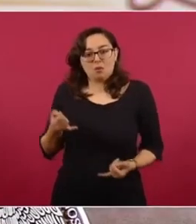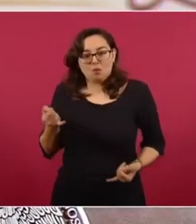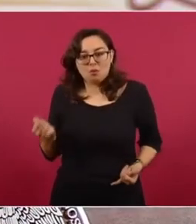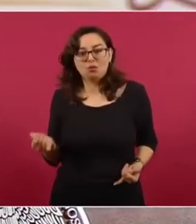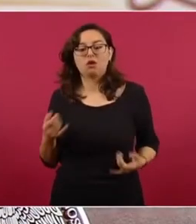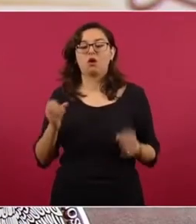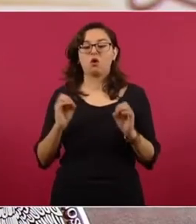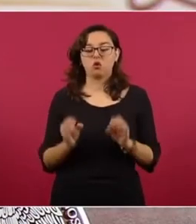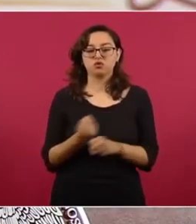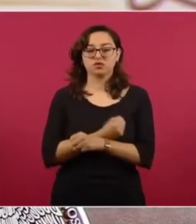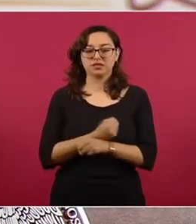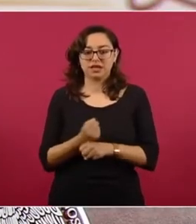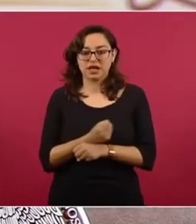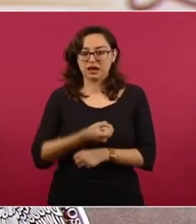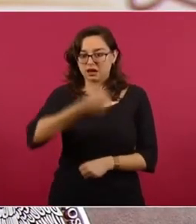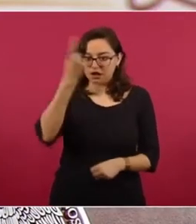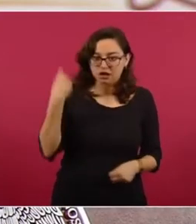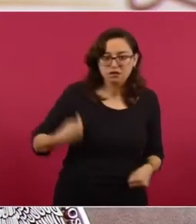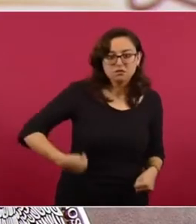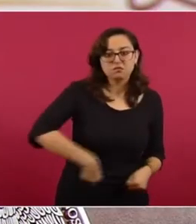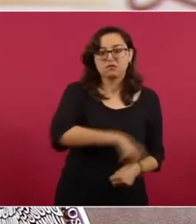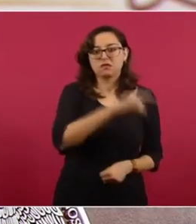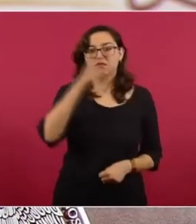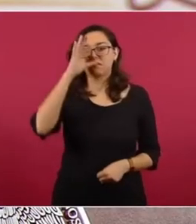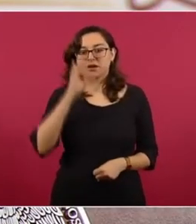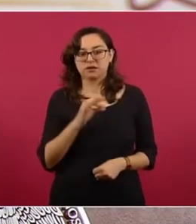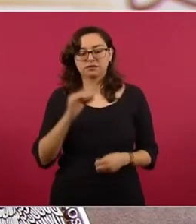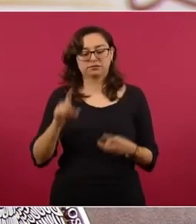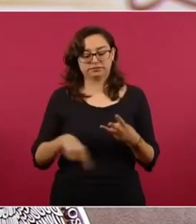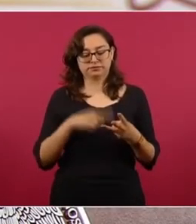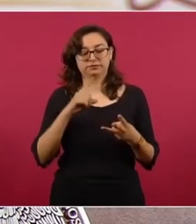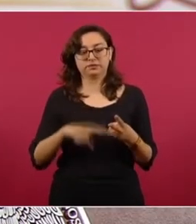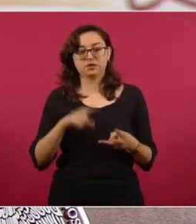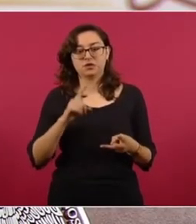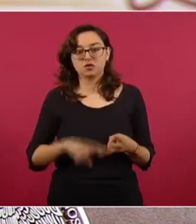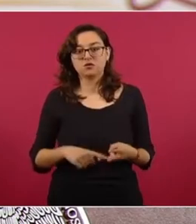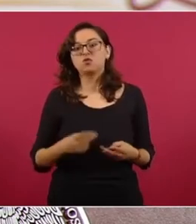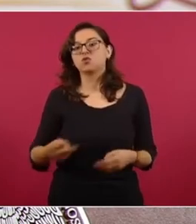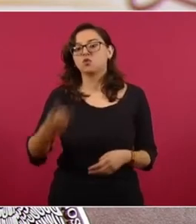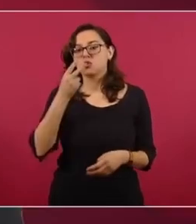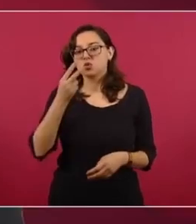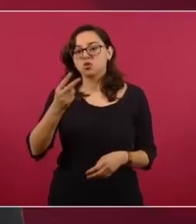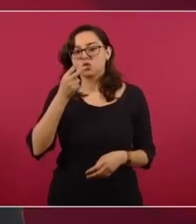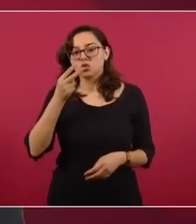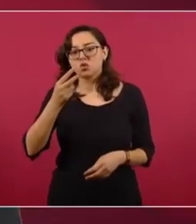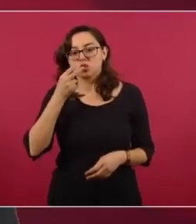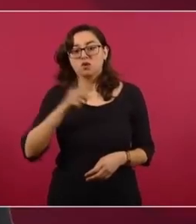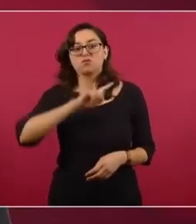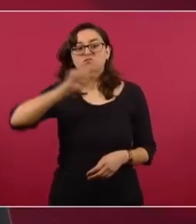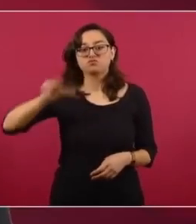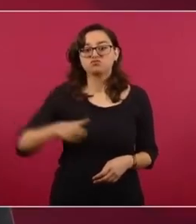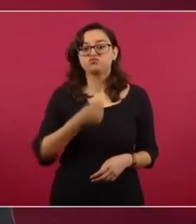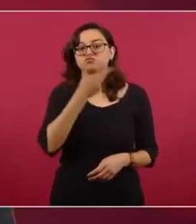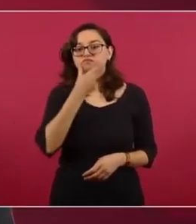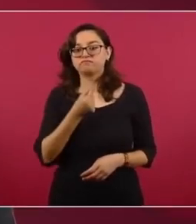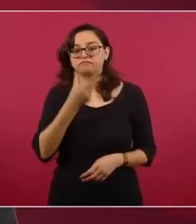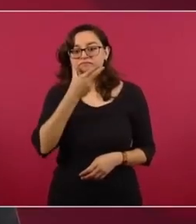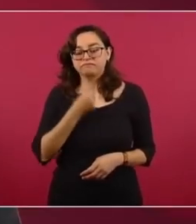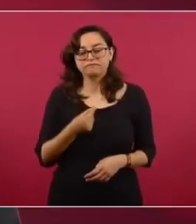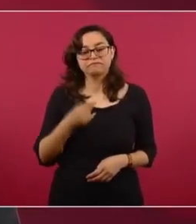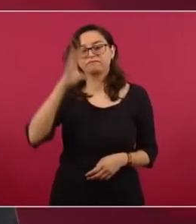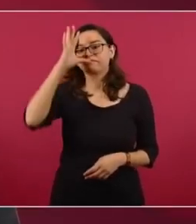permanentes. Causan disfunción eréctil. Los productos del tabaco en general, como dañan la